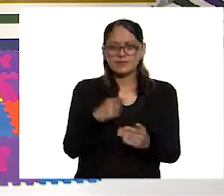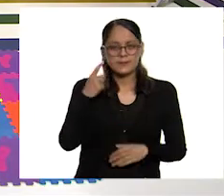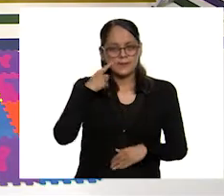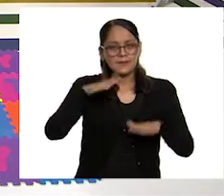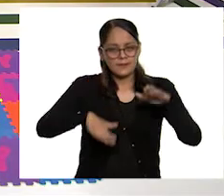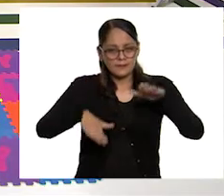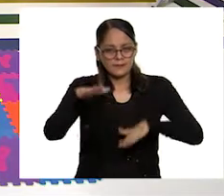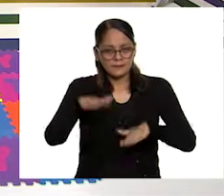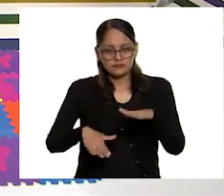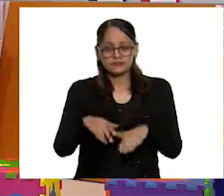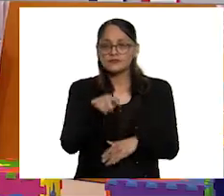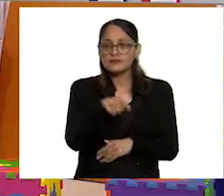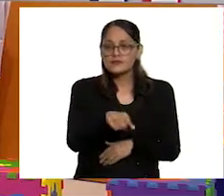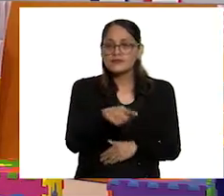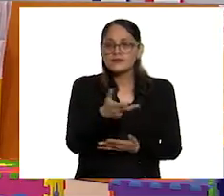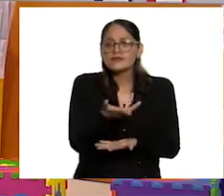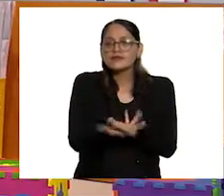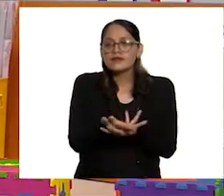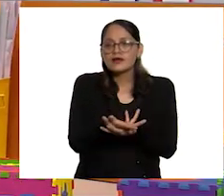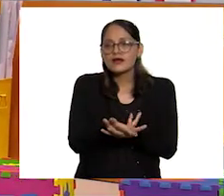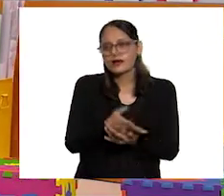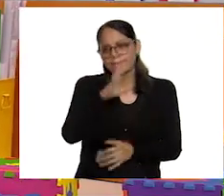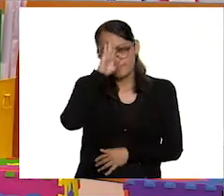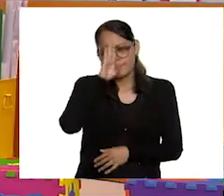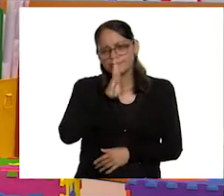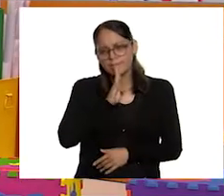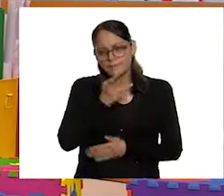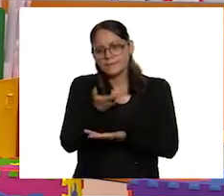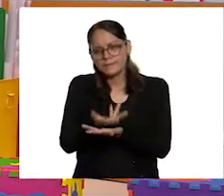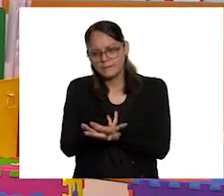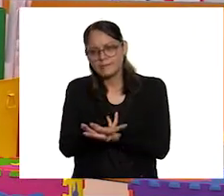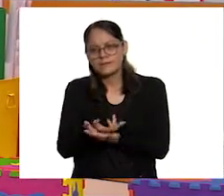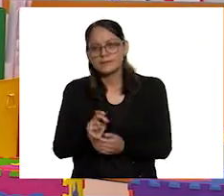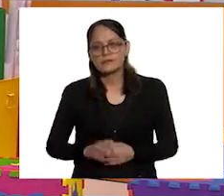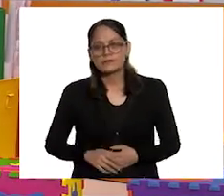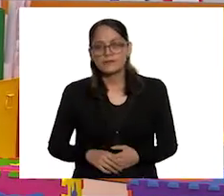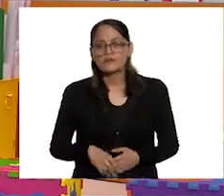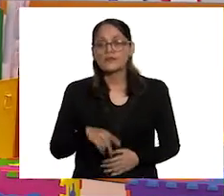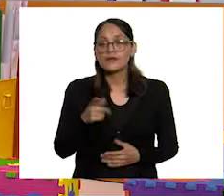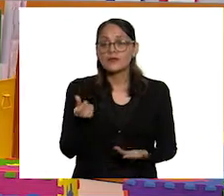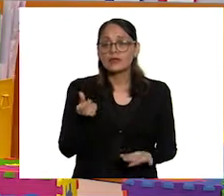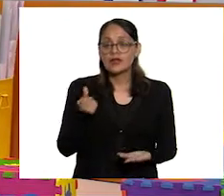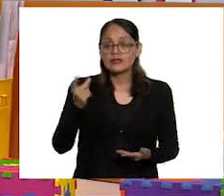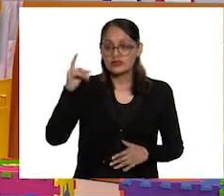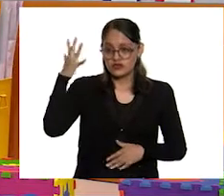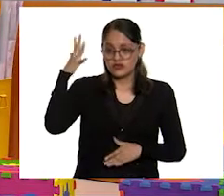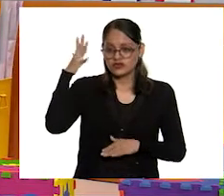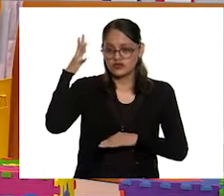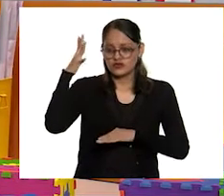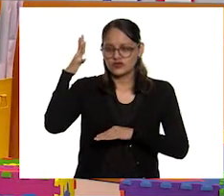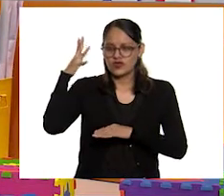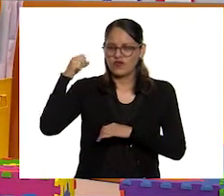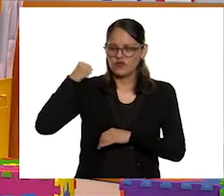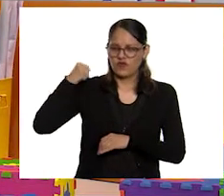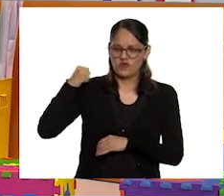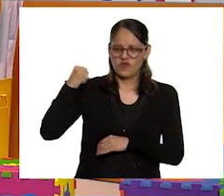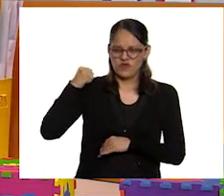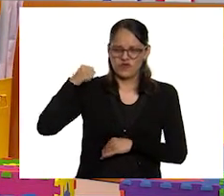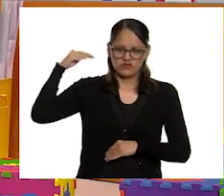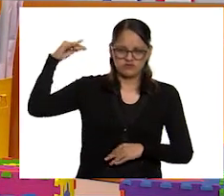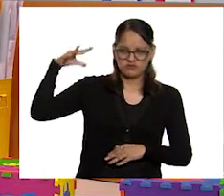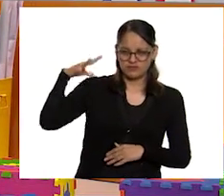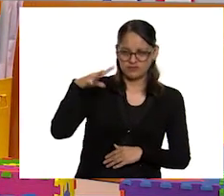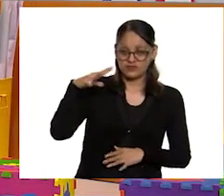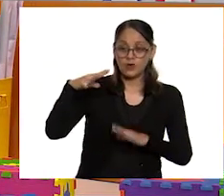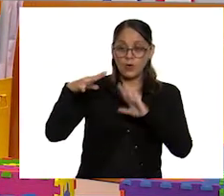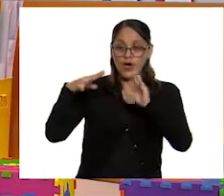algunas ocasiones toma su descanso al mediodía. Que es cuando el sol es muy intenso y